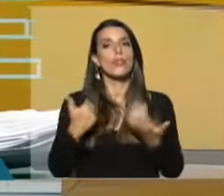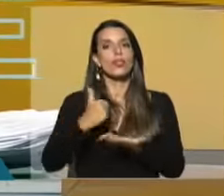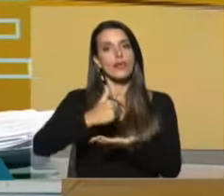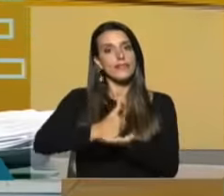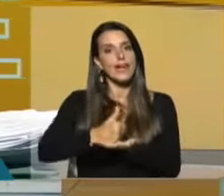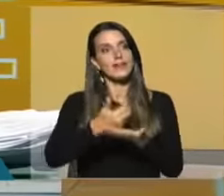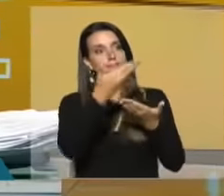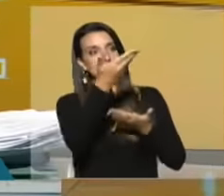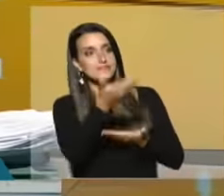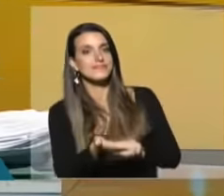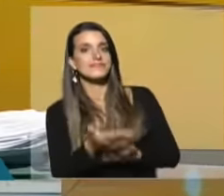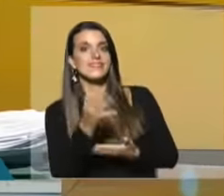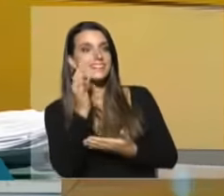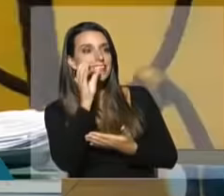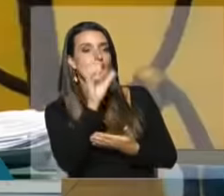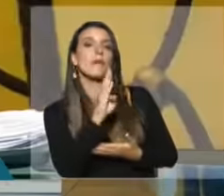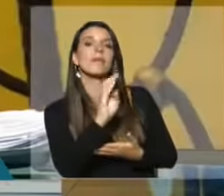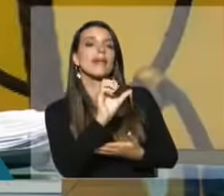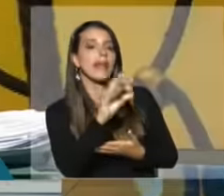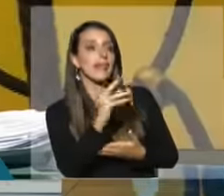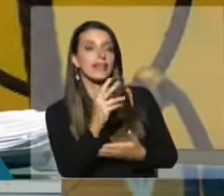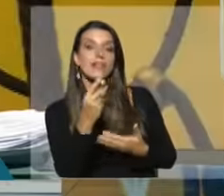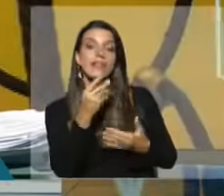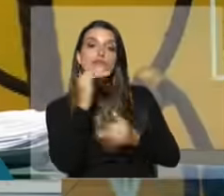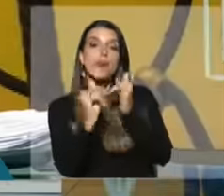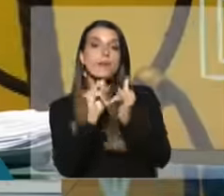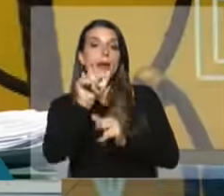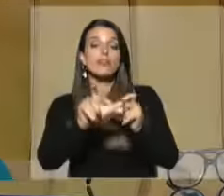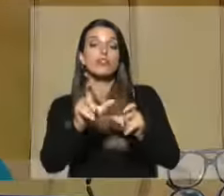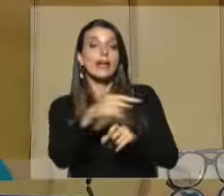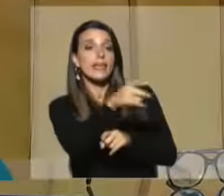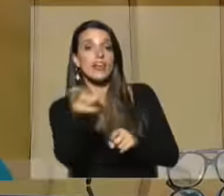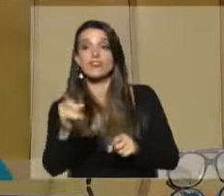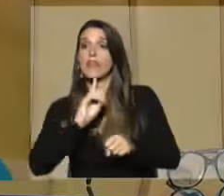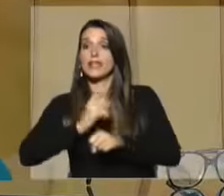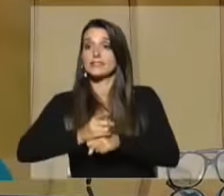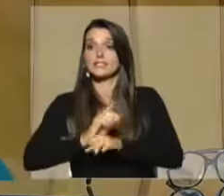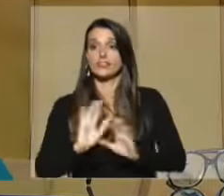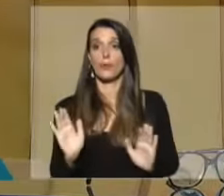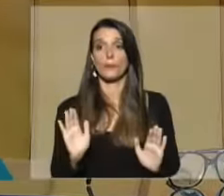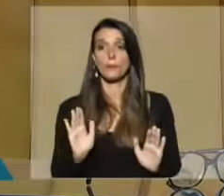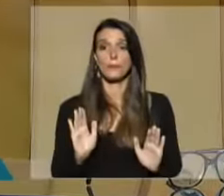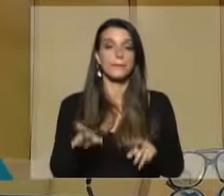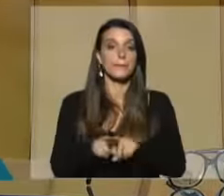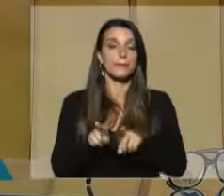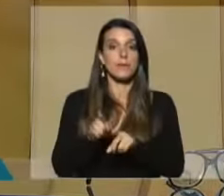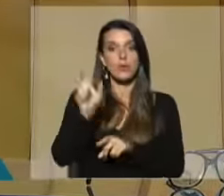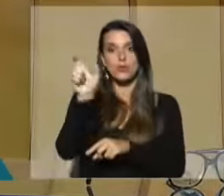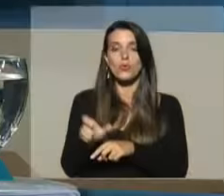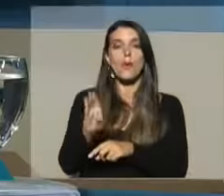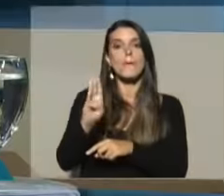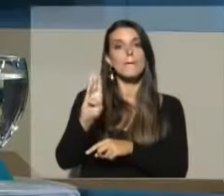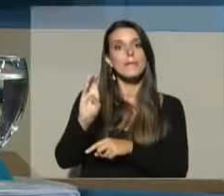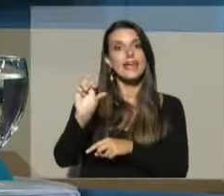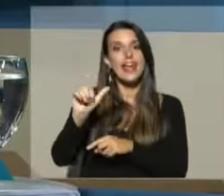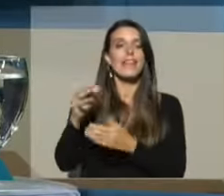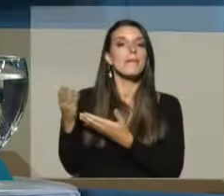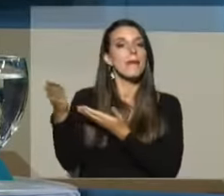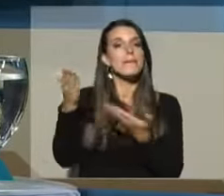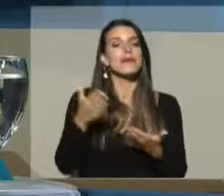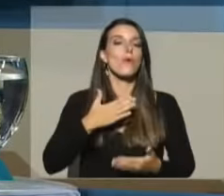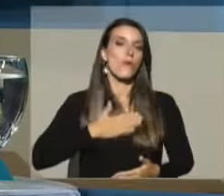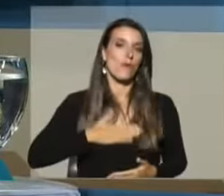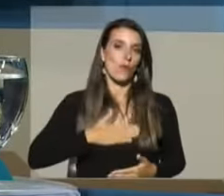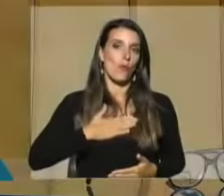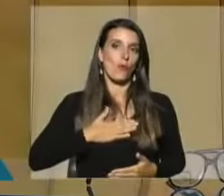con Gustavo Penadez para informar a la gente y que la gente decida. Claro, lo mismo para usted, Penadez, bienvenido. ¿Qué tal, Gusto?